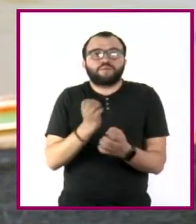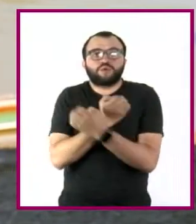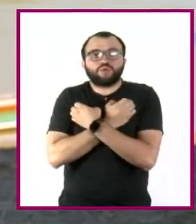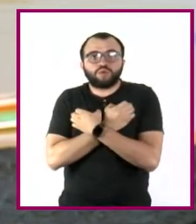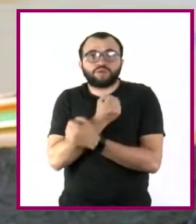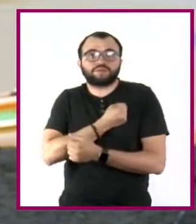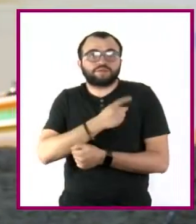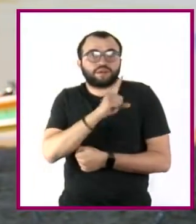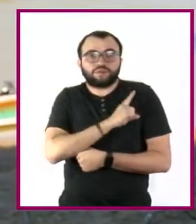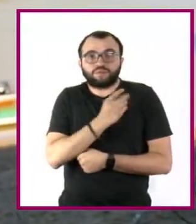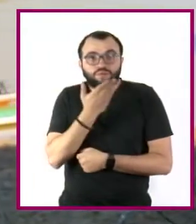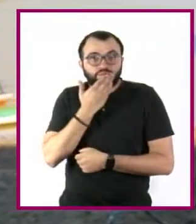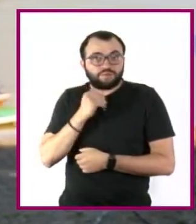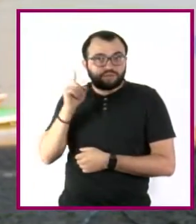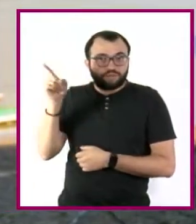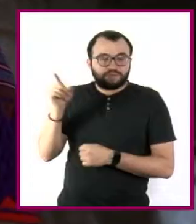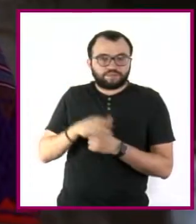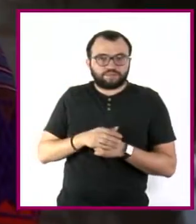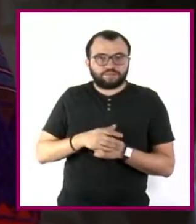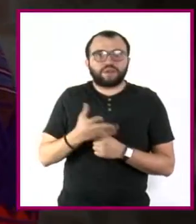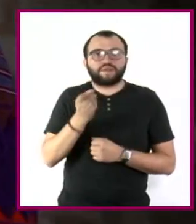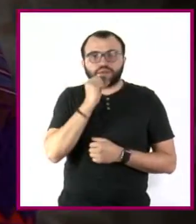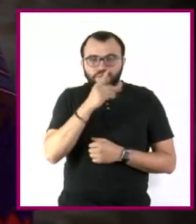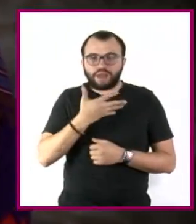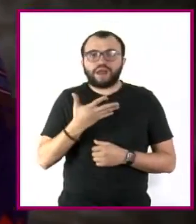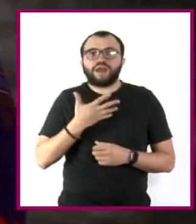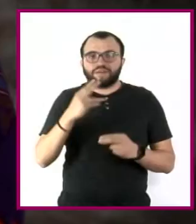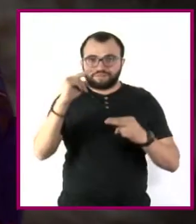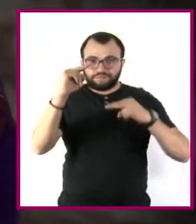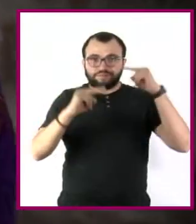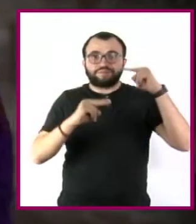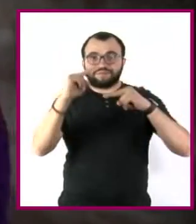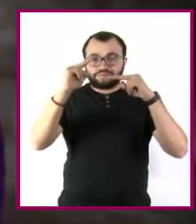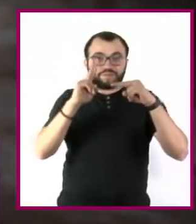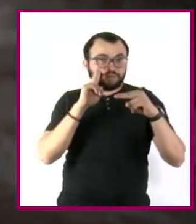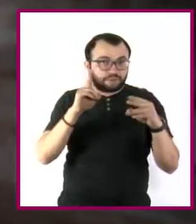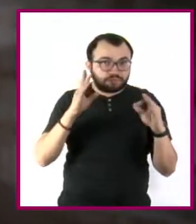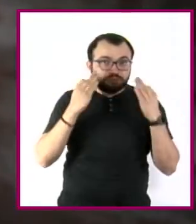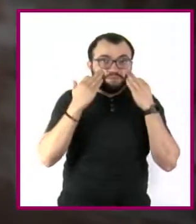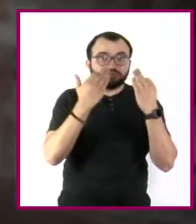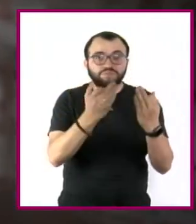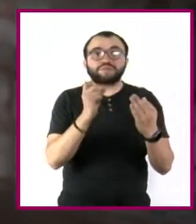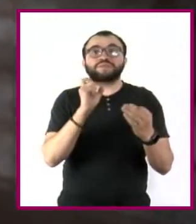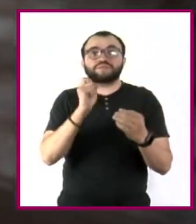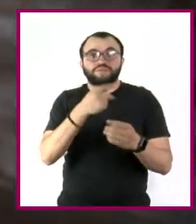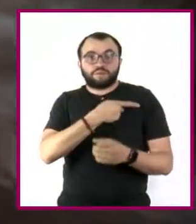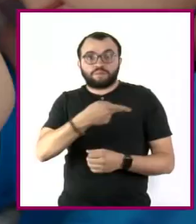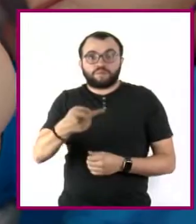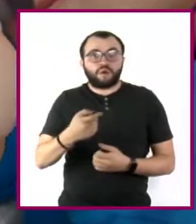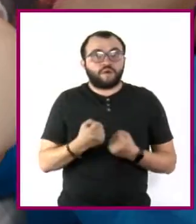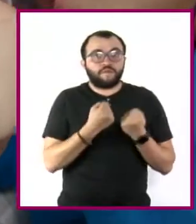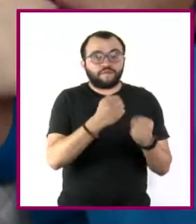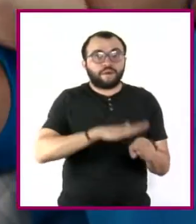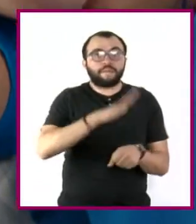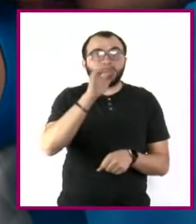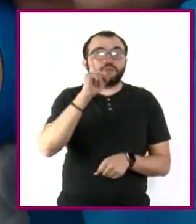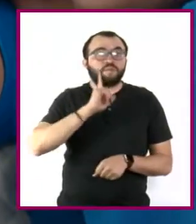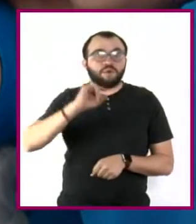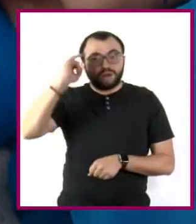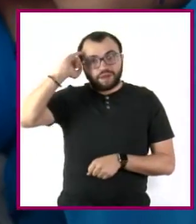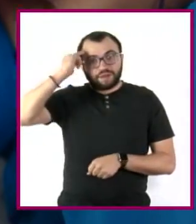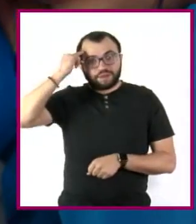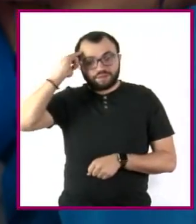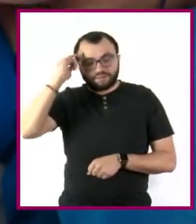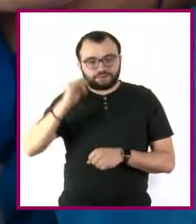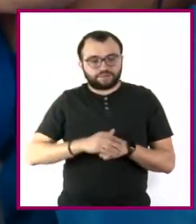la salud, entre muchos otros. También hay cifras que demuestran que la pobreza afecta con mayor fuerza a las mujeres indígenas. En este programa